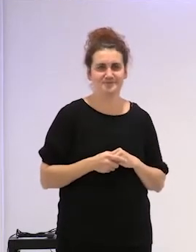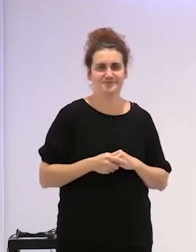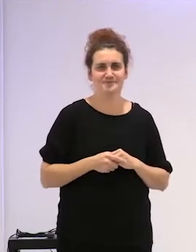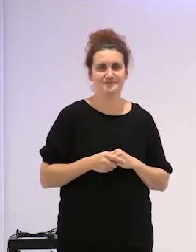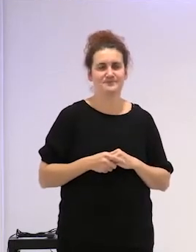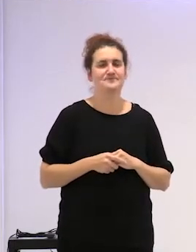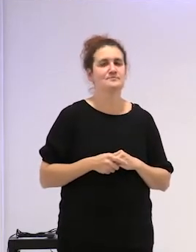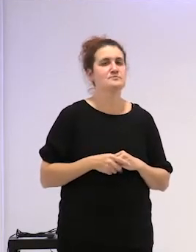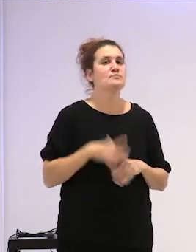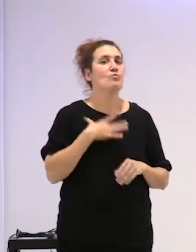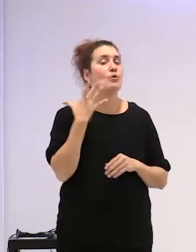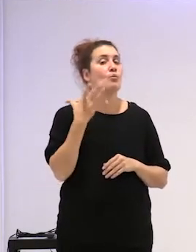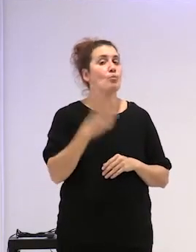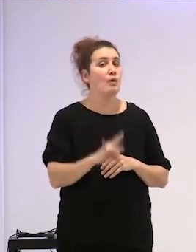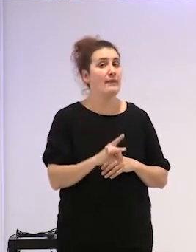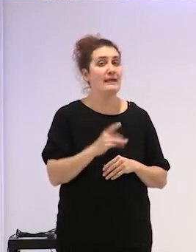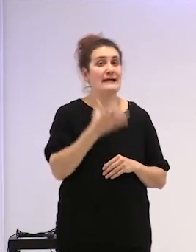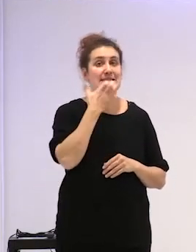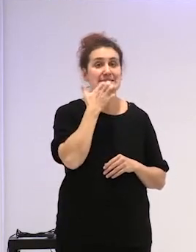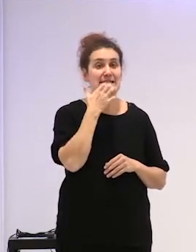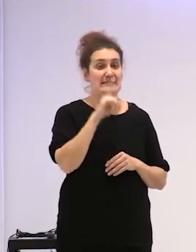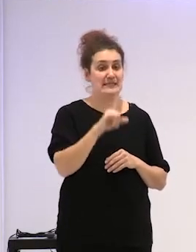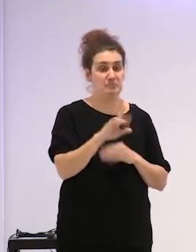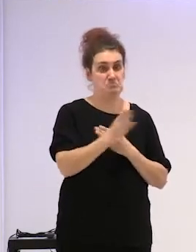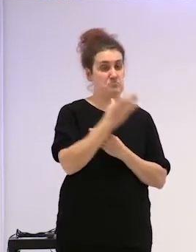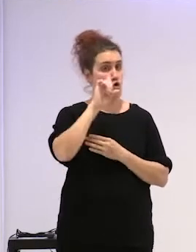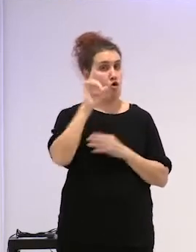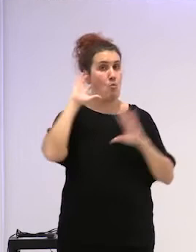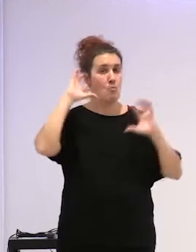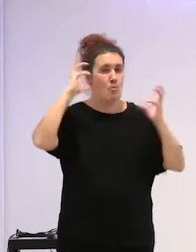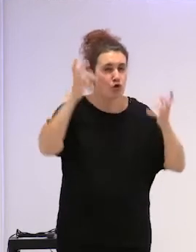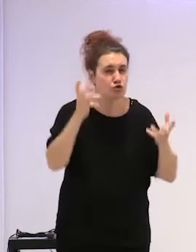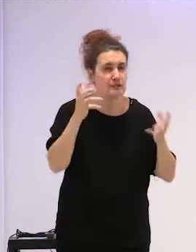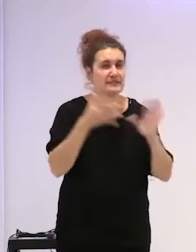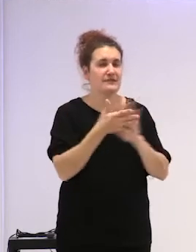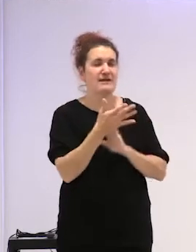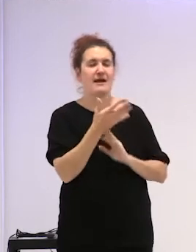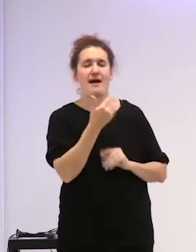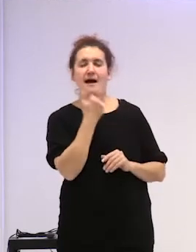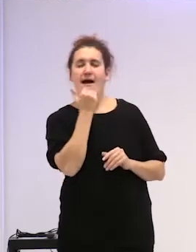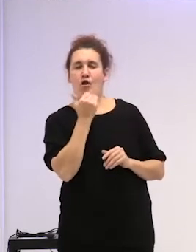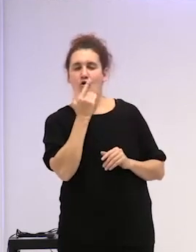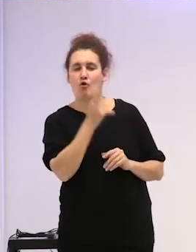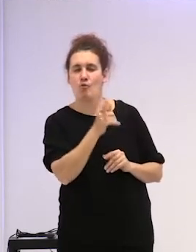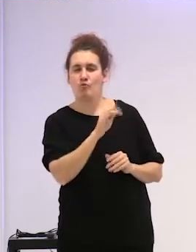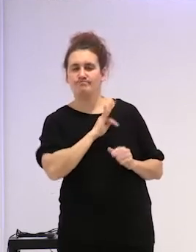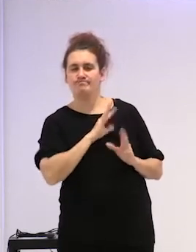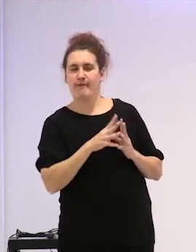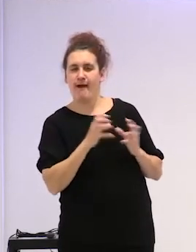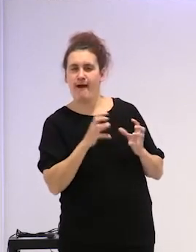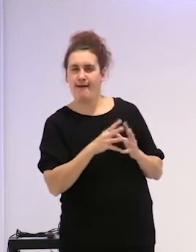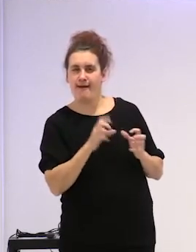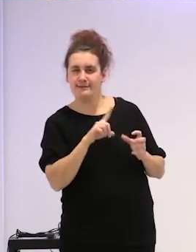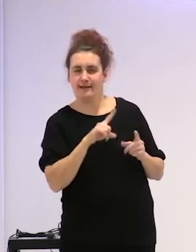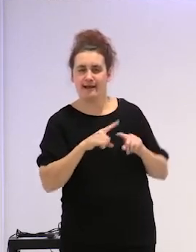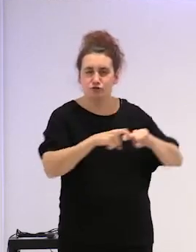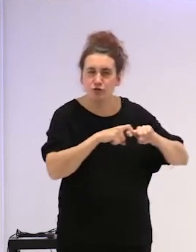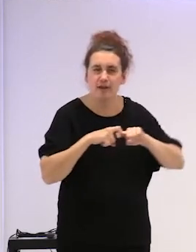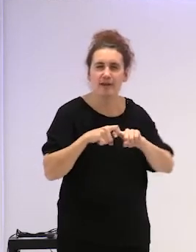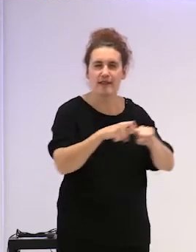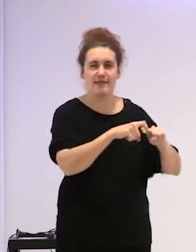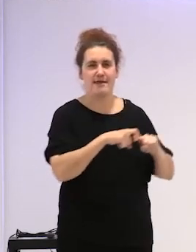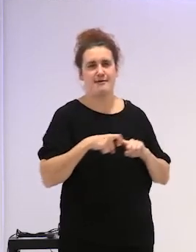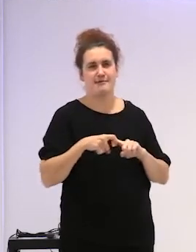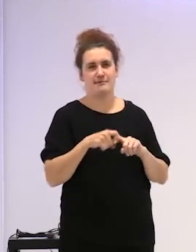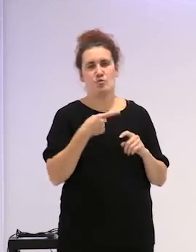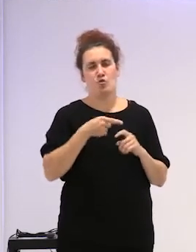Y puede que si no, se nos presenta como Monster, algo de eso, de esas ganas de solidarizarnos con ella se